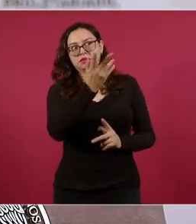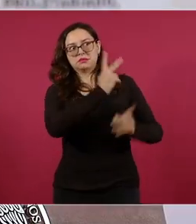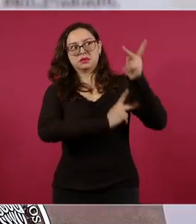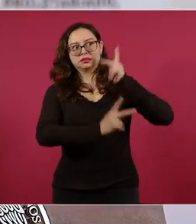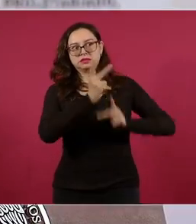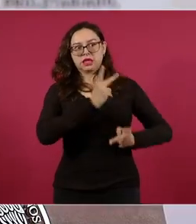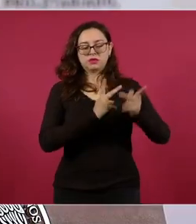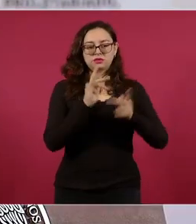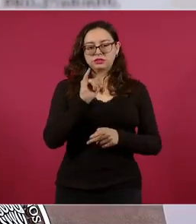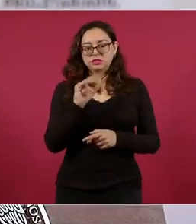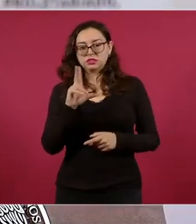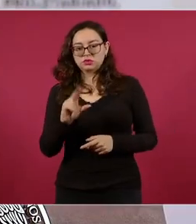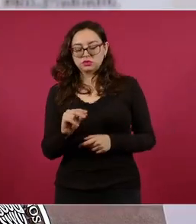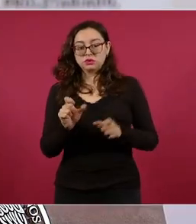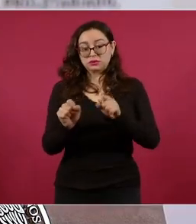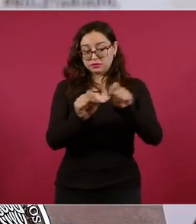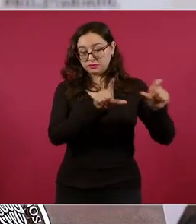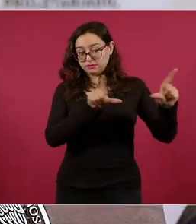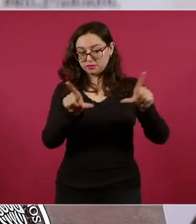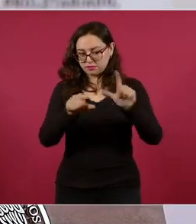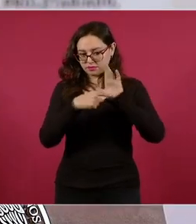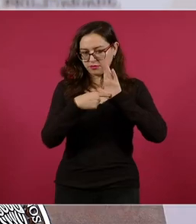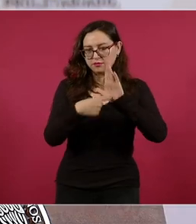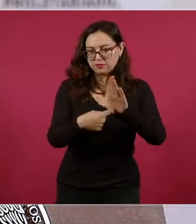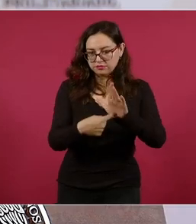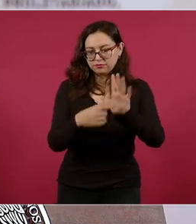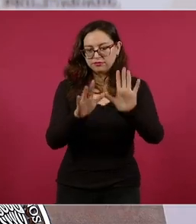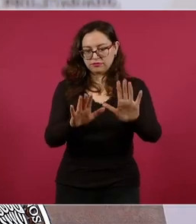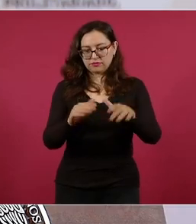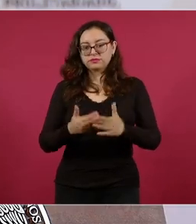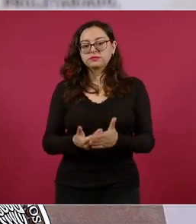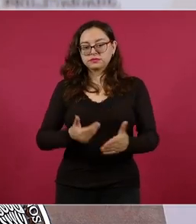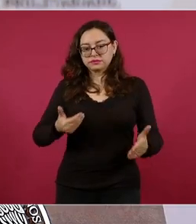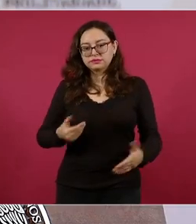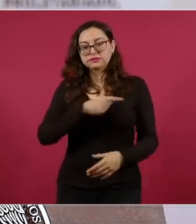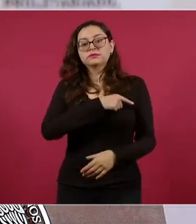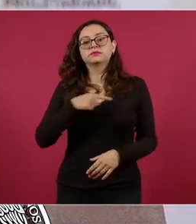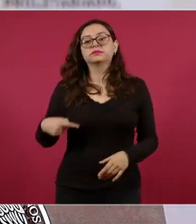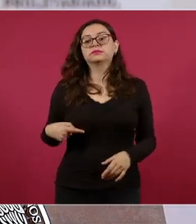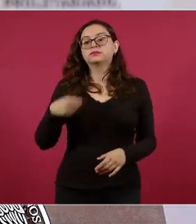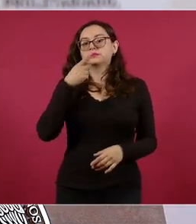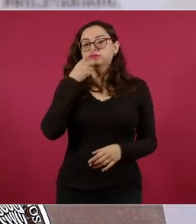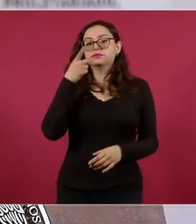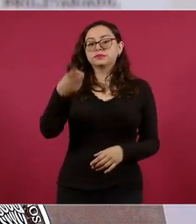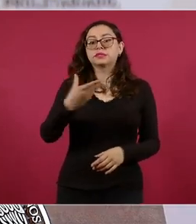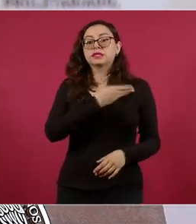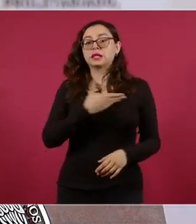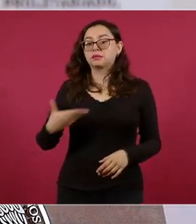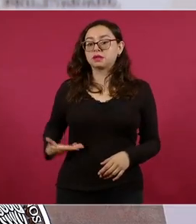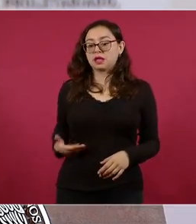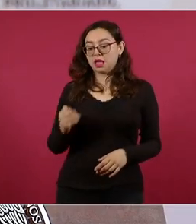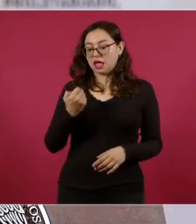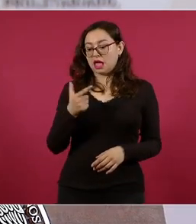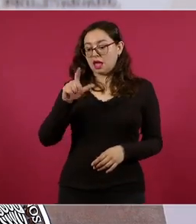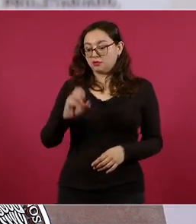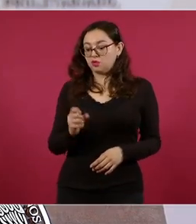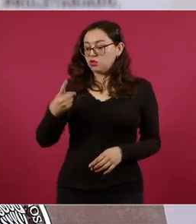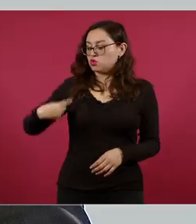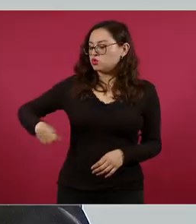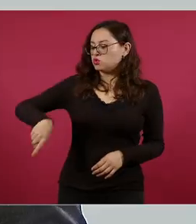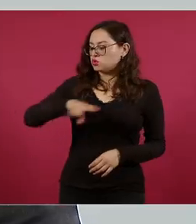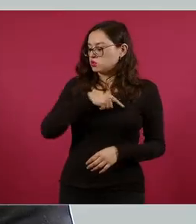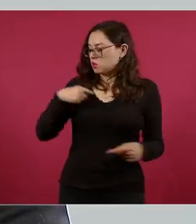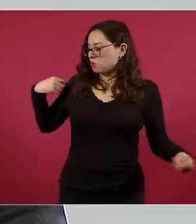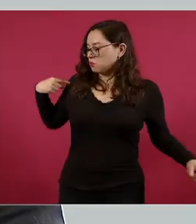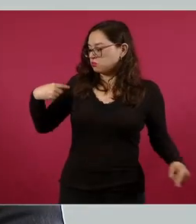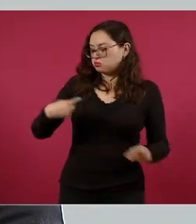resaltar, antes de entrar en las diapositivas, que por instrucciones del presidente Andrés Manuel López Obrador, hemos tomado acciones para mantener la